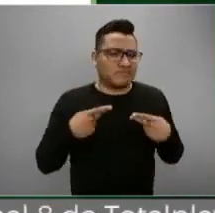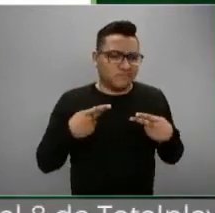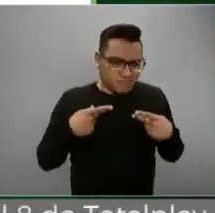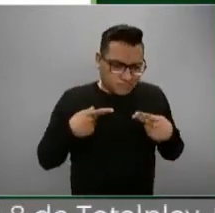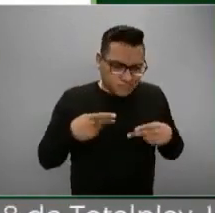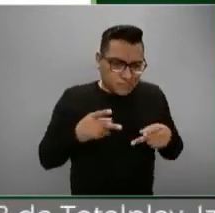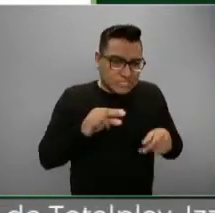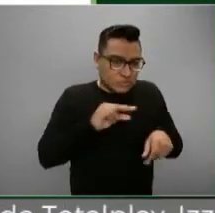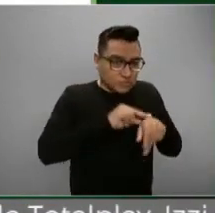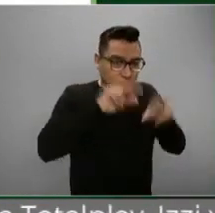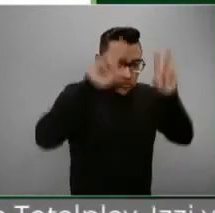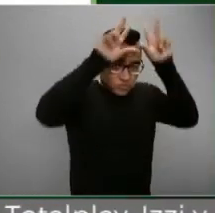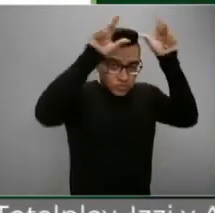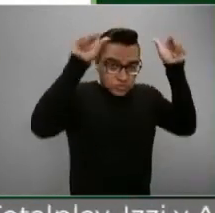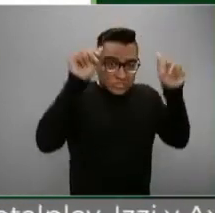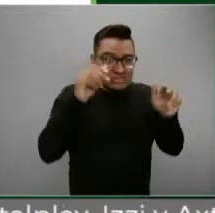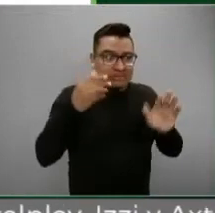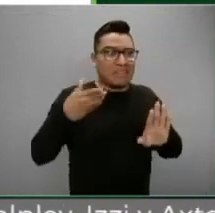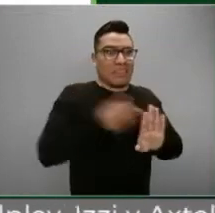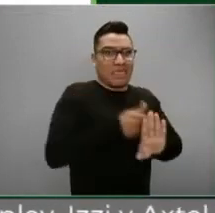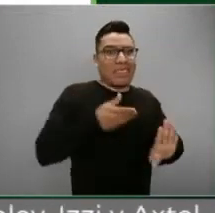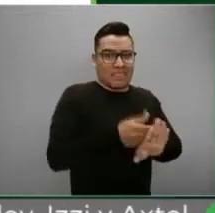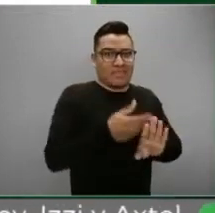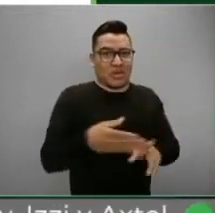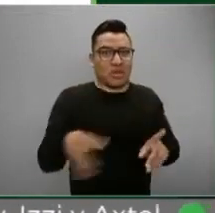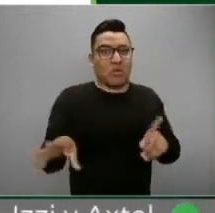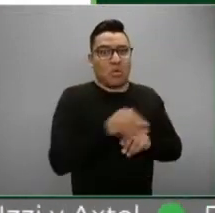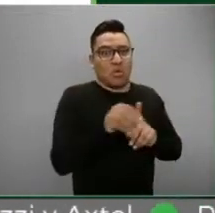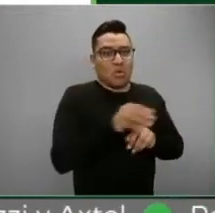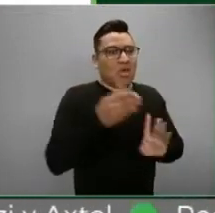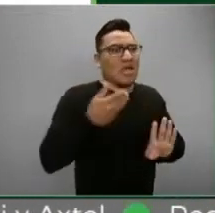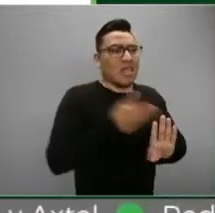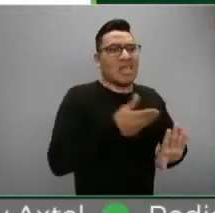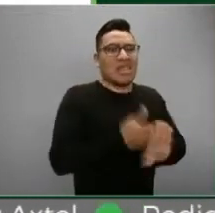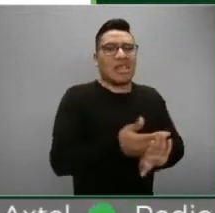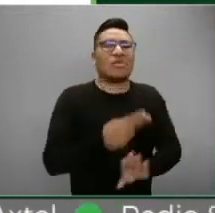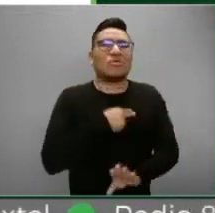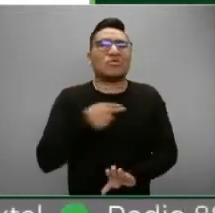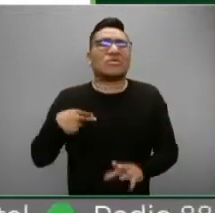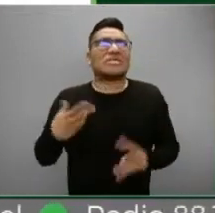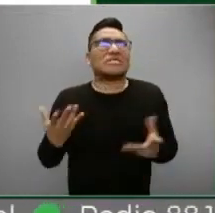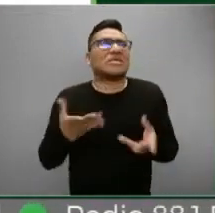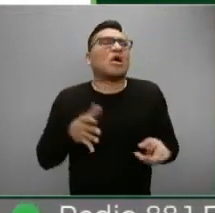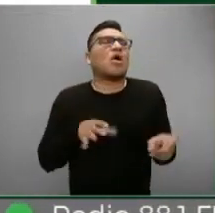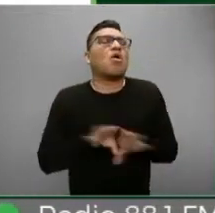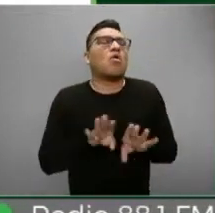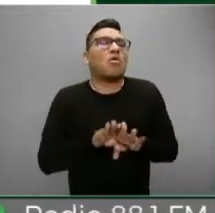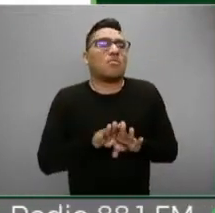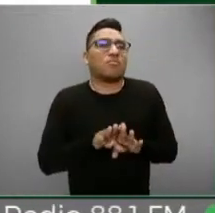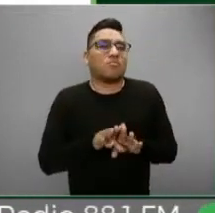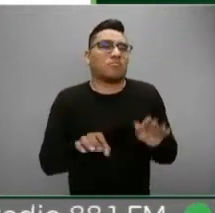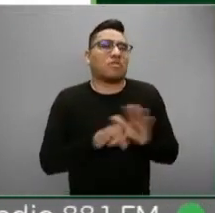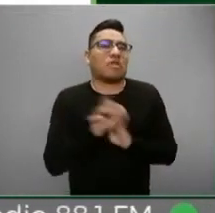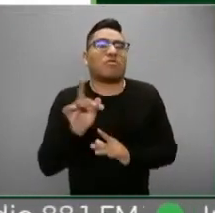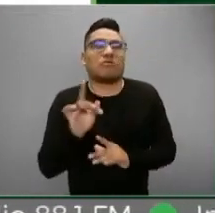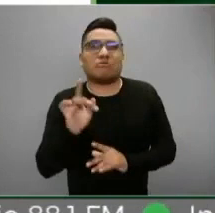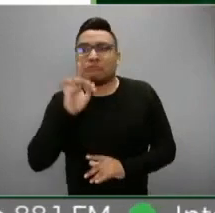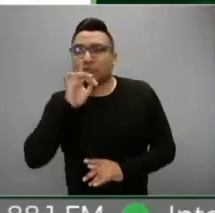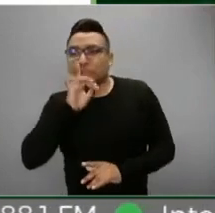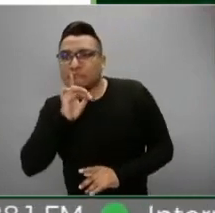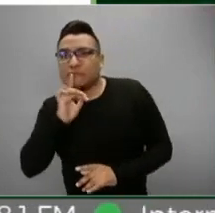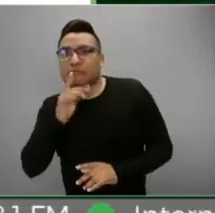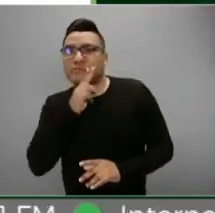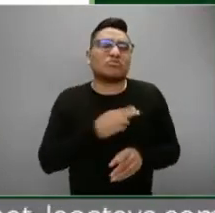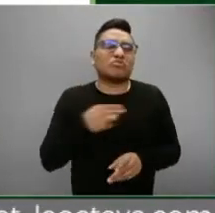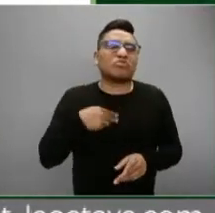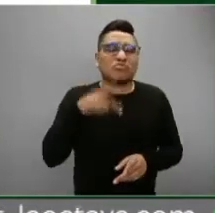por posible contagio de COVID-19, ¿cómo creen que podamos hacer para que la gente deje de creer en mitos o en fake news en